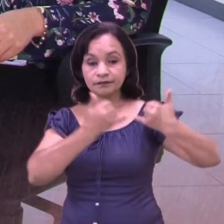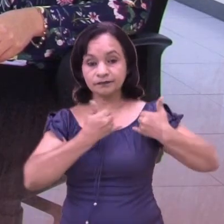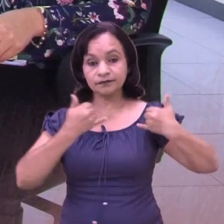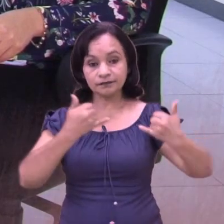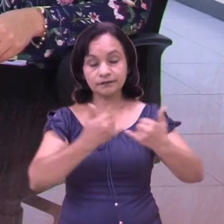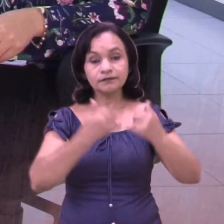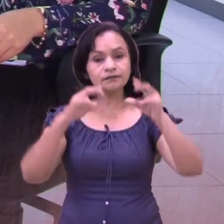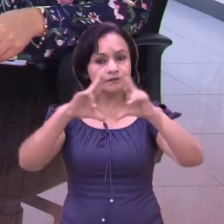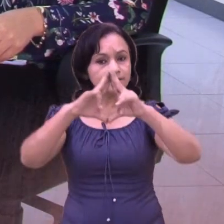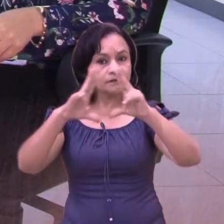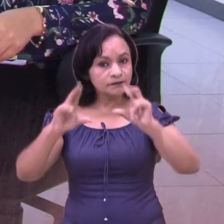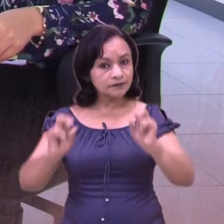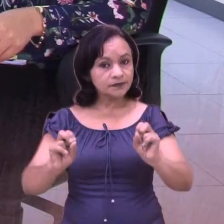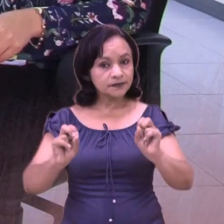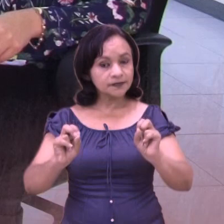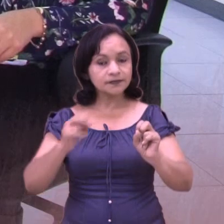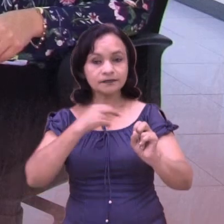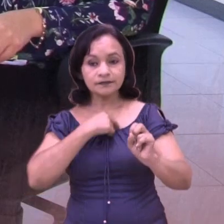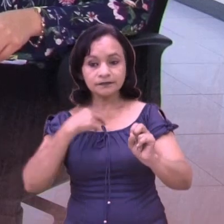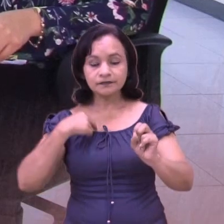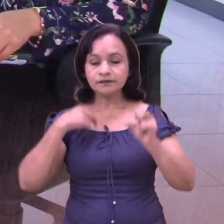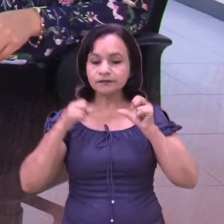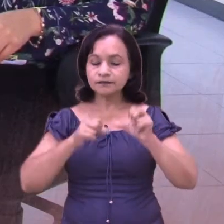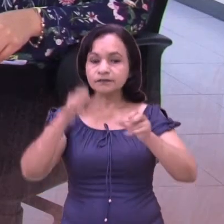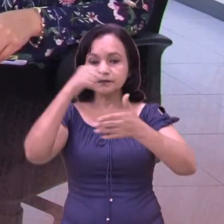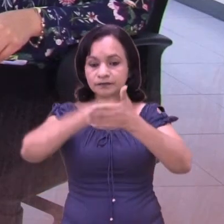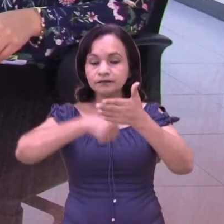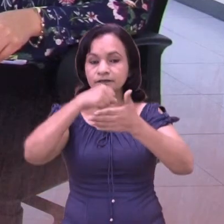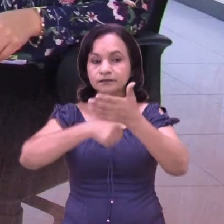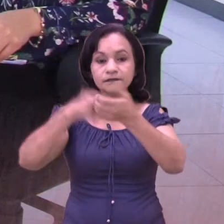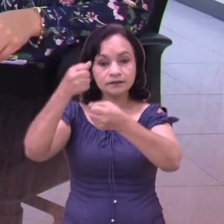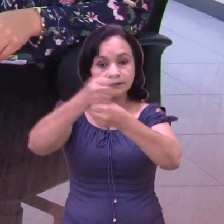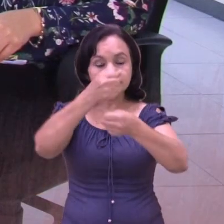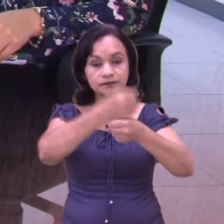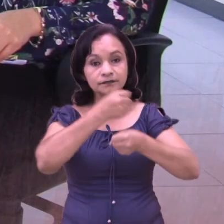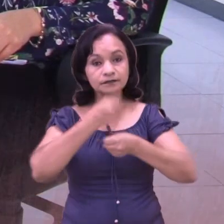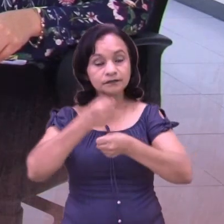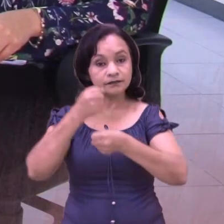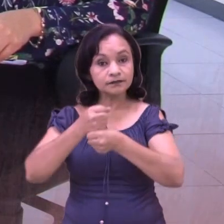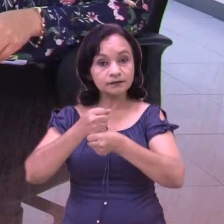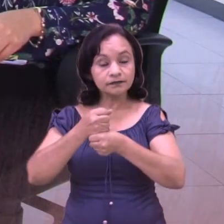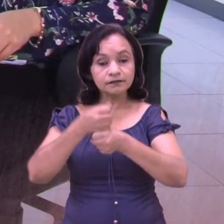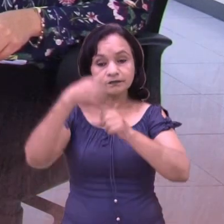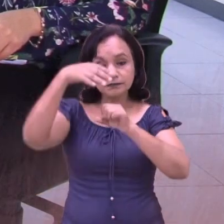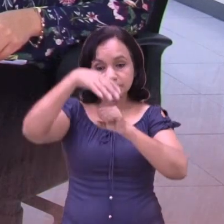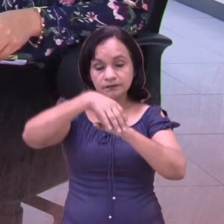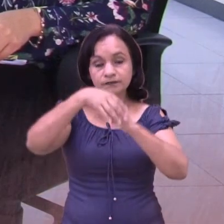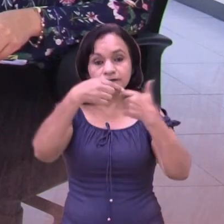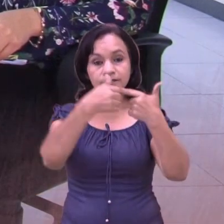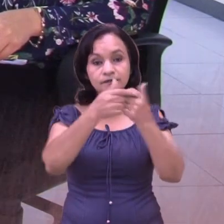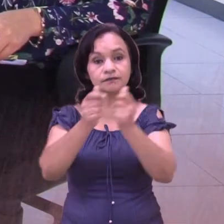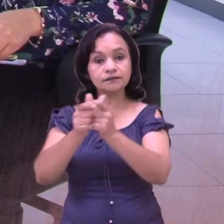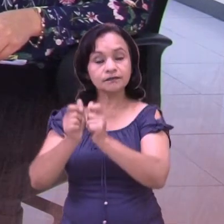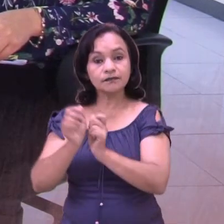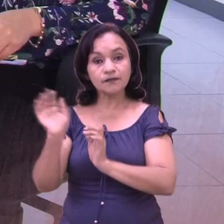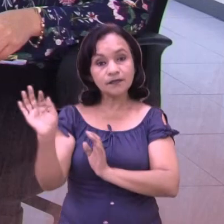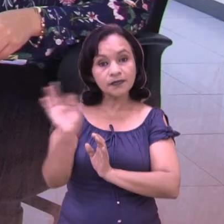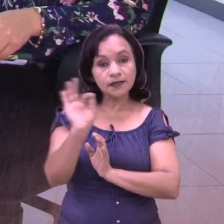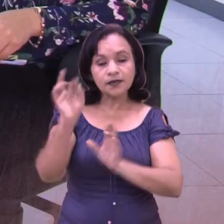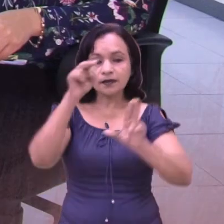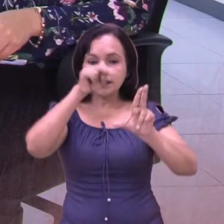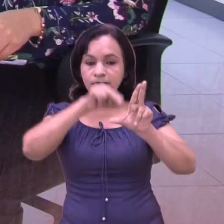de las instituciones a nivel nacional. Vamos a seguir fortaleciendo el trabajo que se realiza en las comisiones